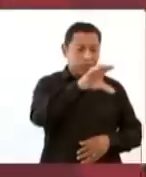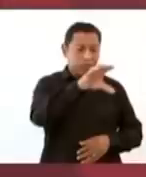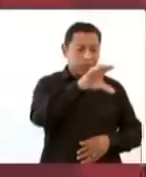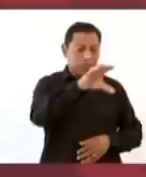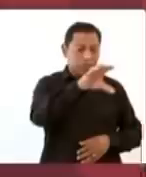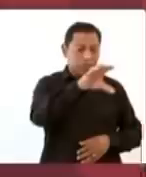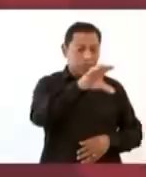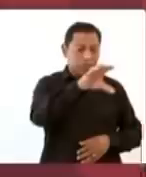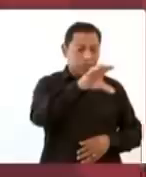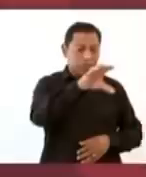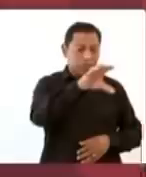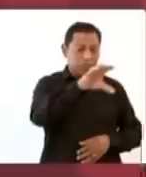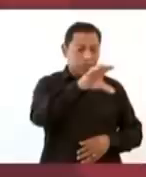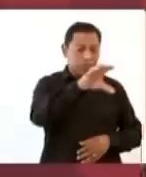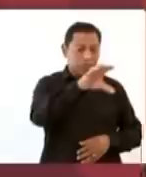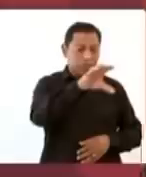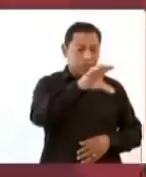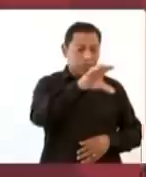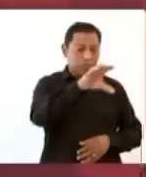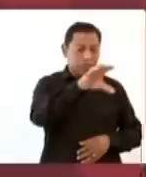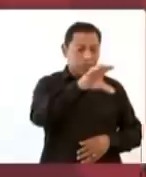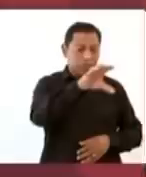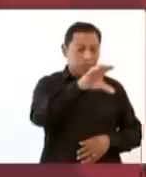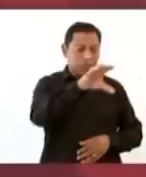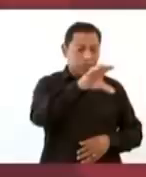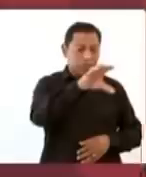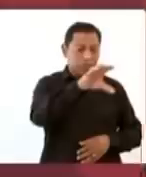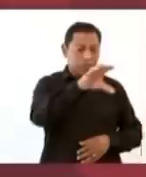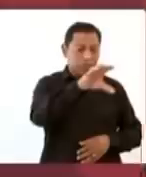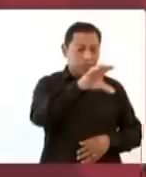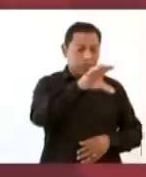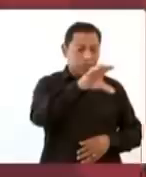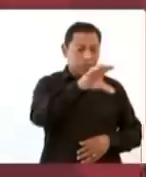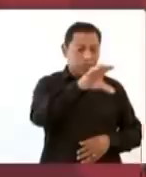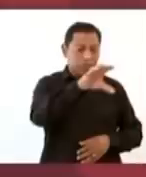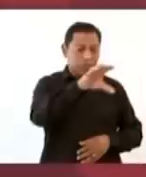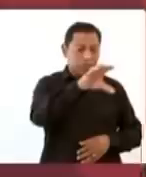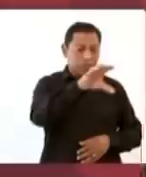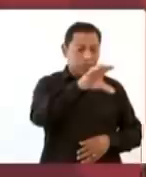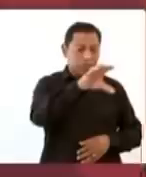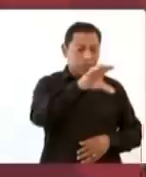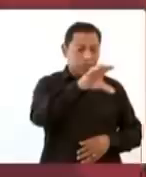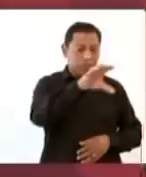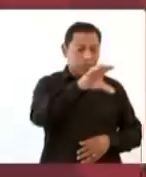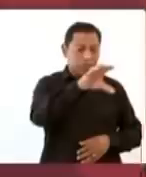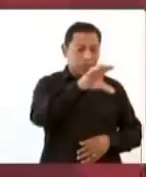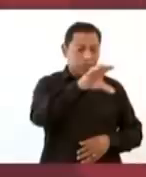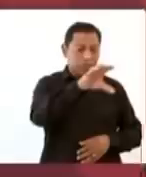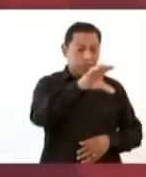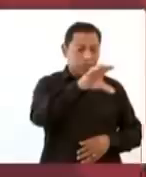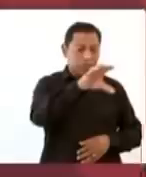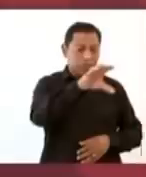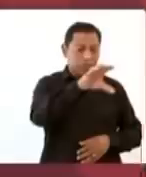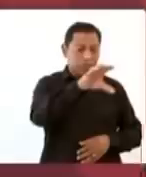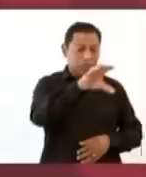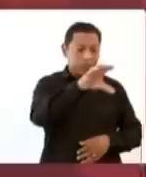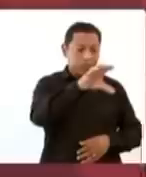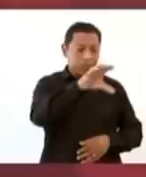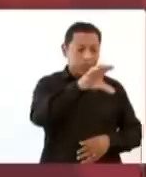en invertirlo, los peligros que hay y si va a haber materia prima y si va a haber